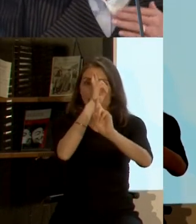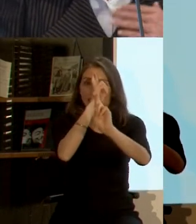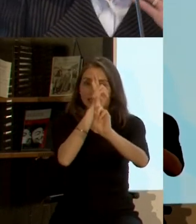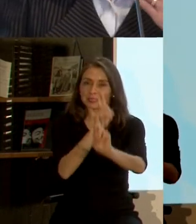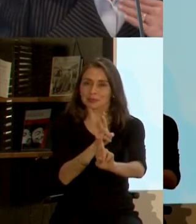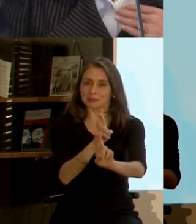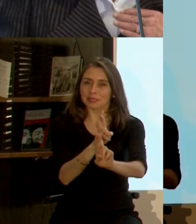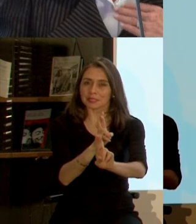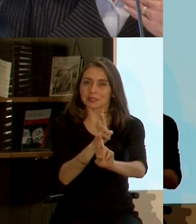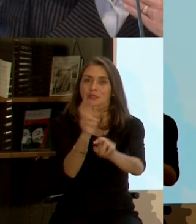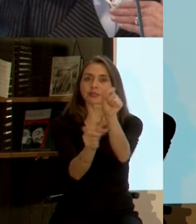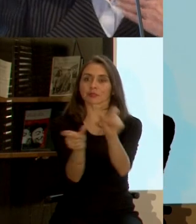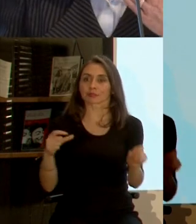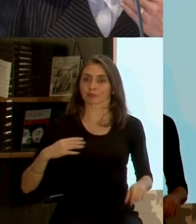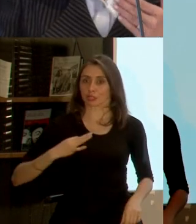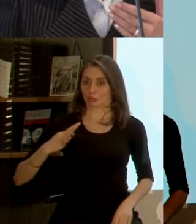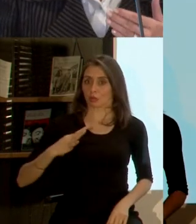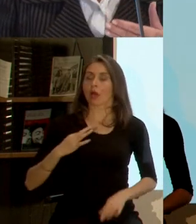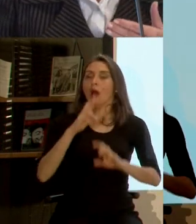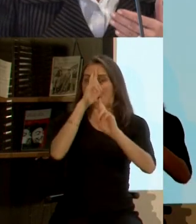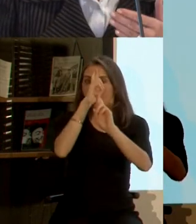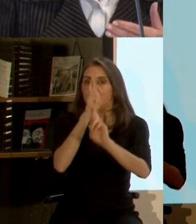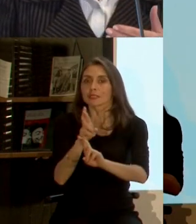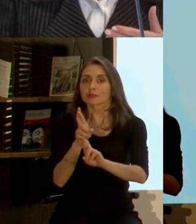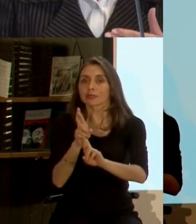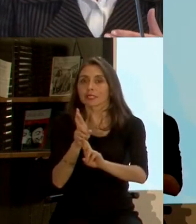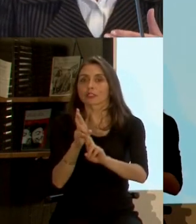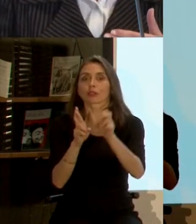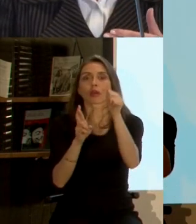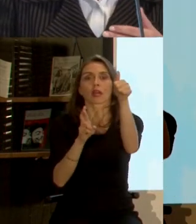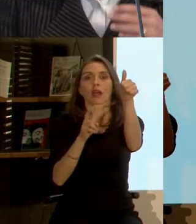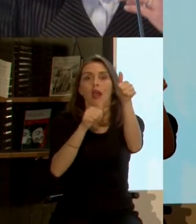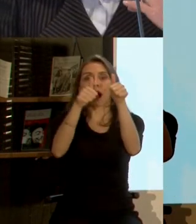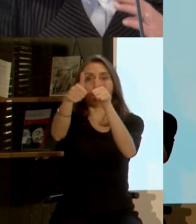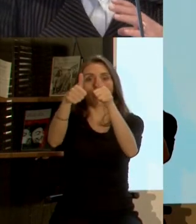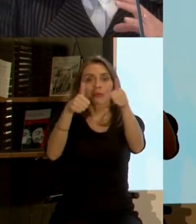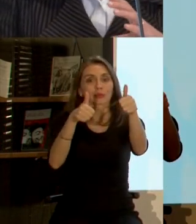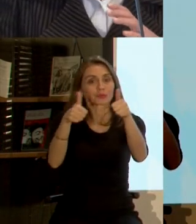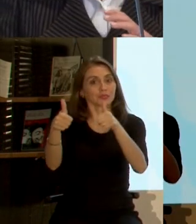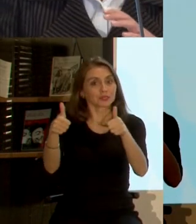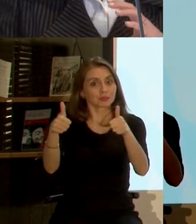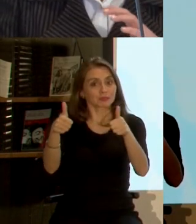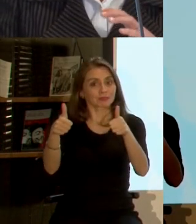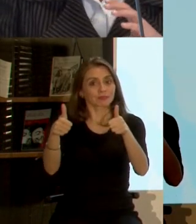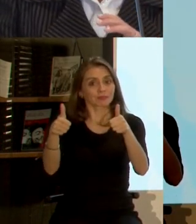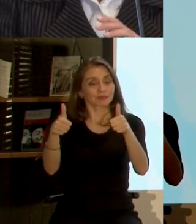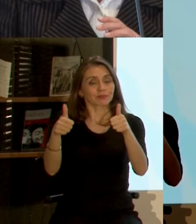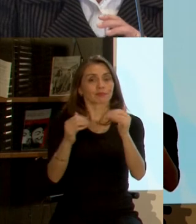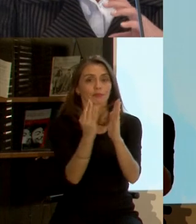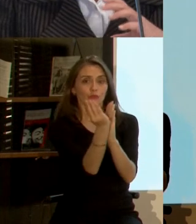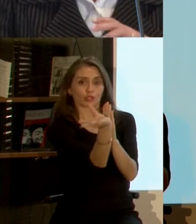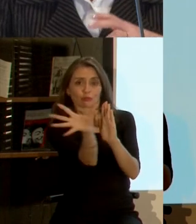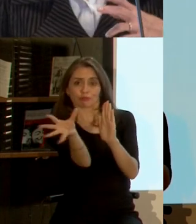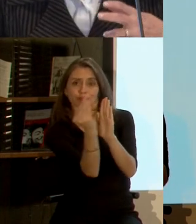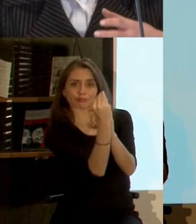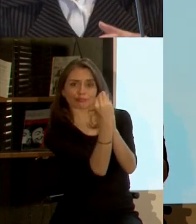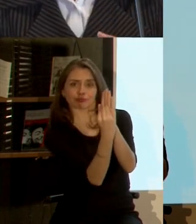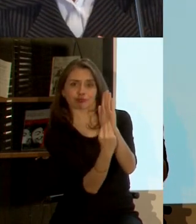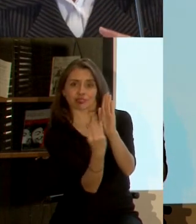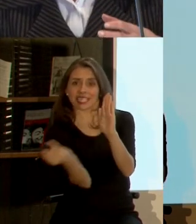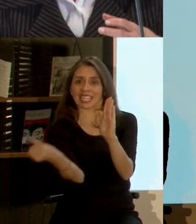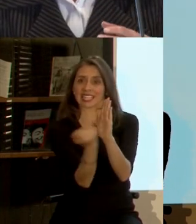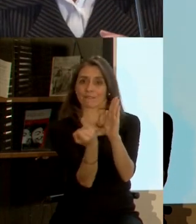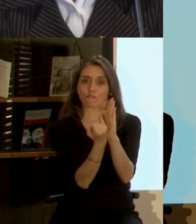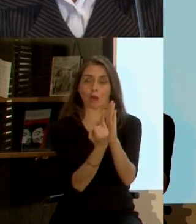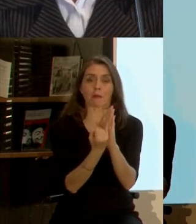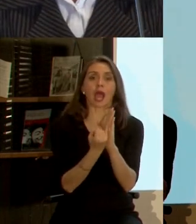de los ciudadanos y el respeto por las autoridades la información que se recoge es información que las